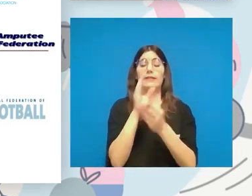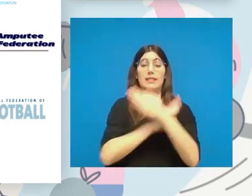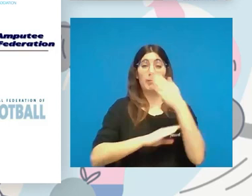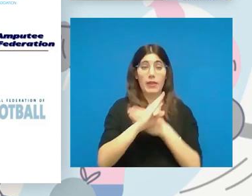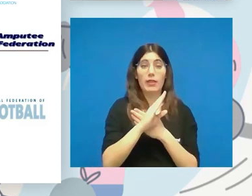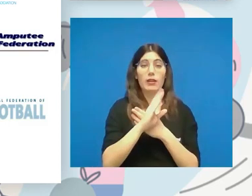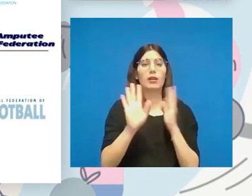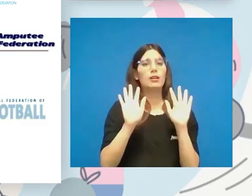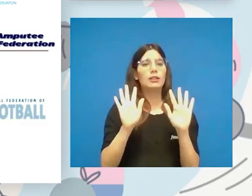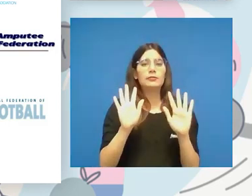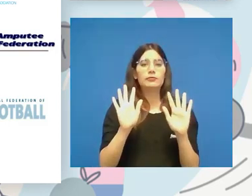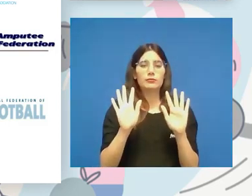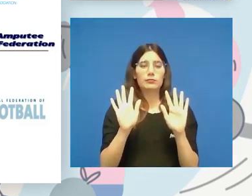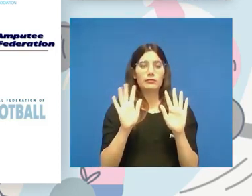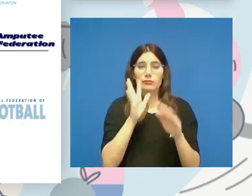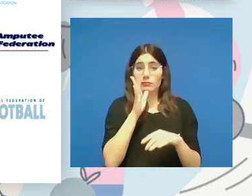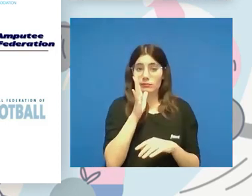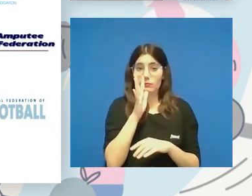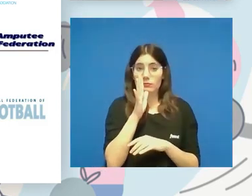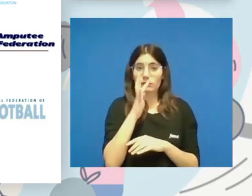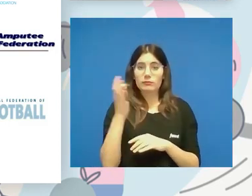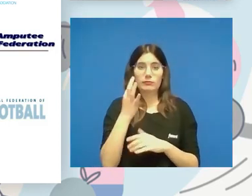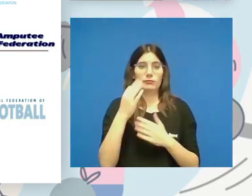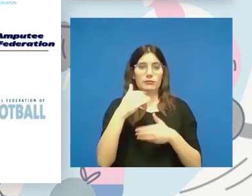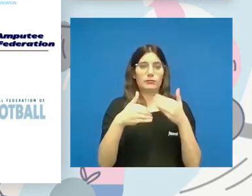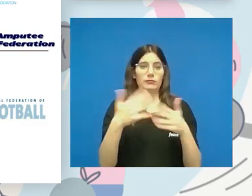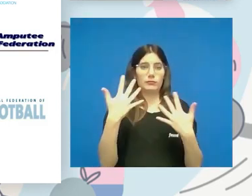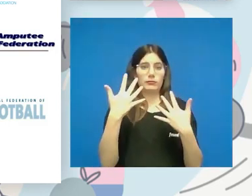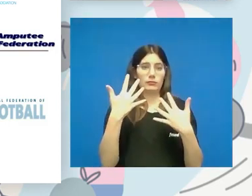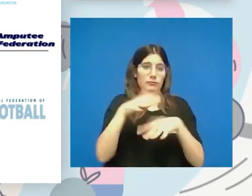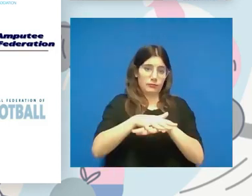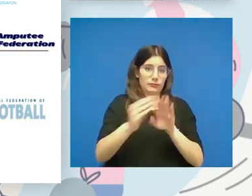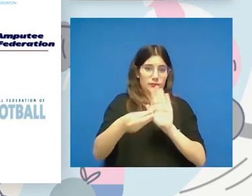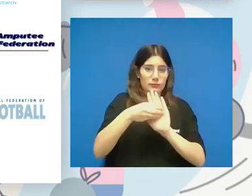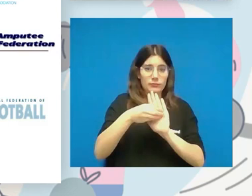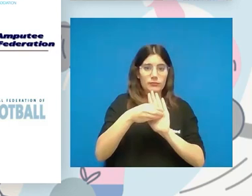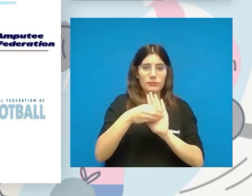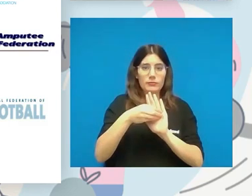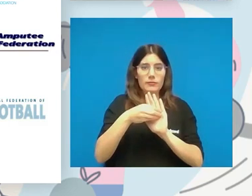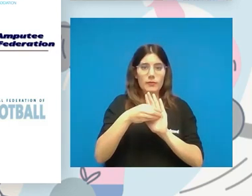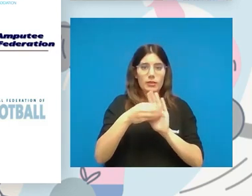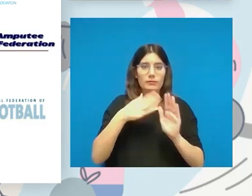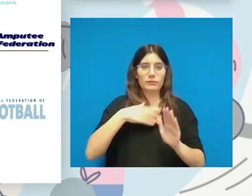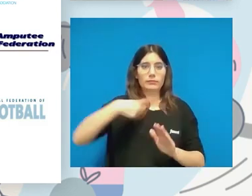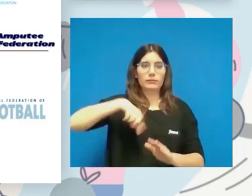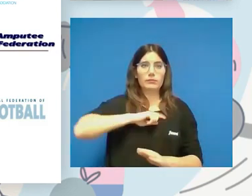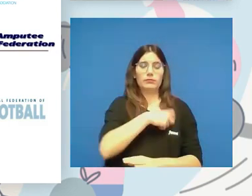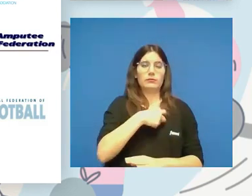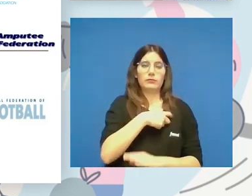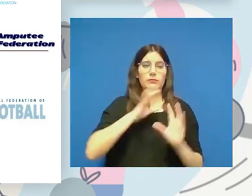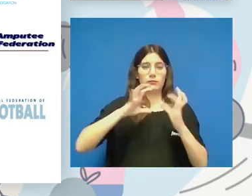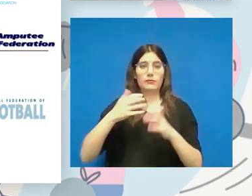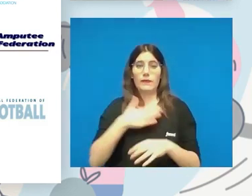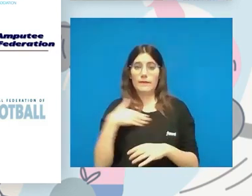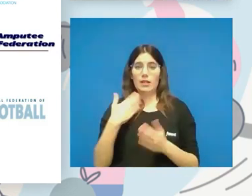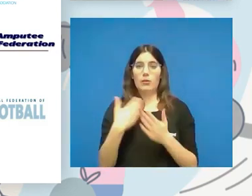pero que ahora tenemos que hacer ese proceso de integración. Por ejemplo, nosotros desde la comisión de clasificación, cuando hemos querido hacer un documento único de